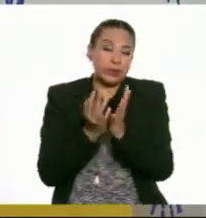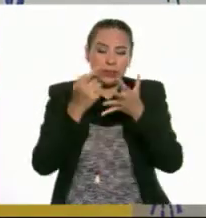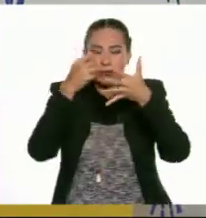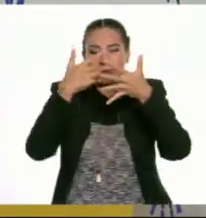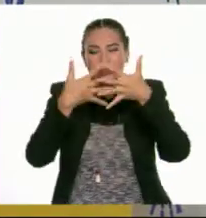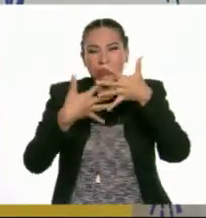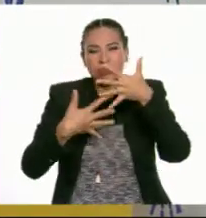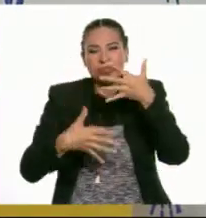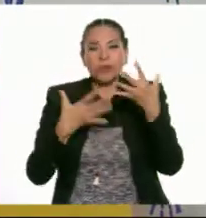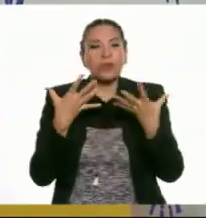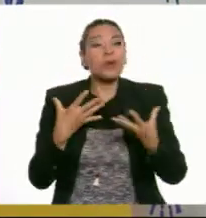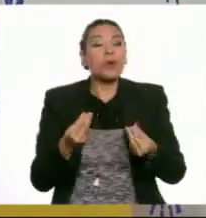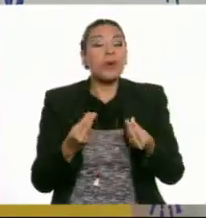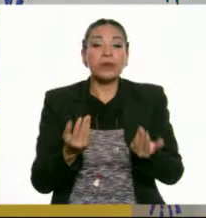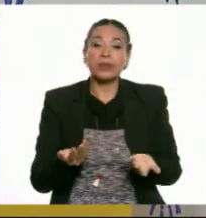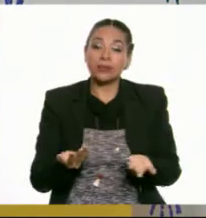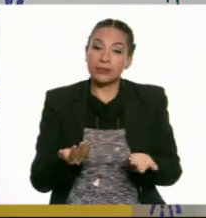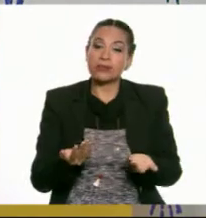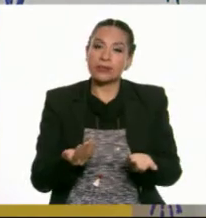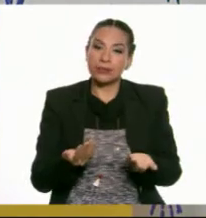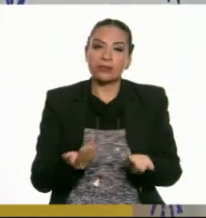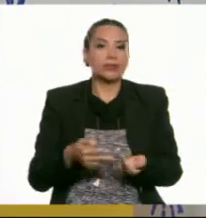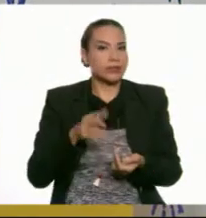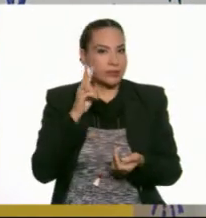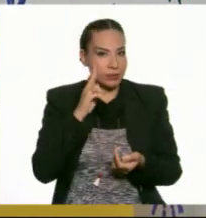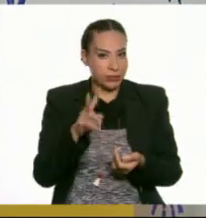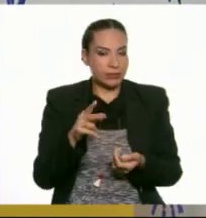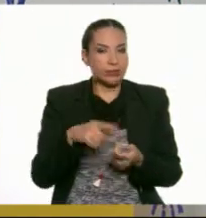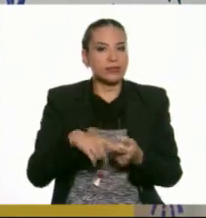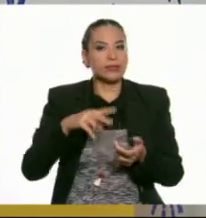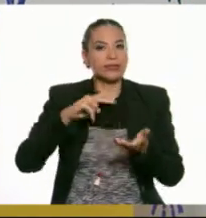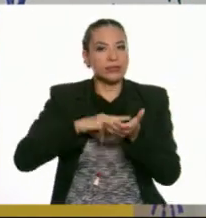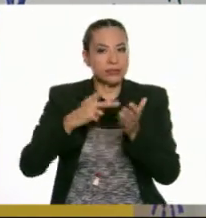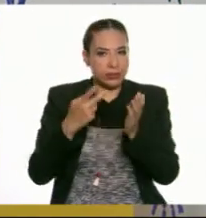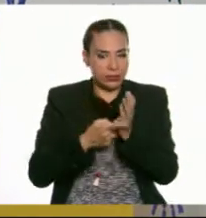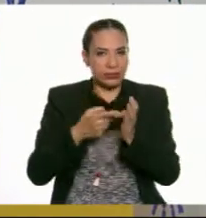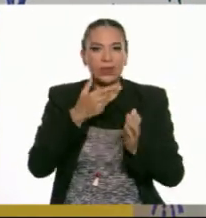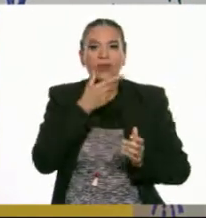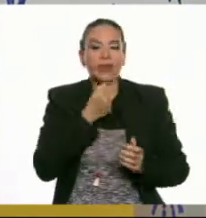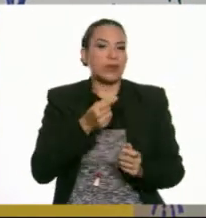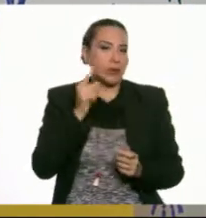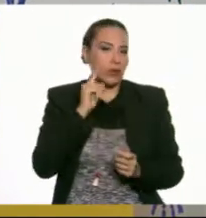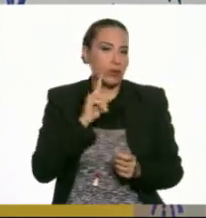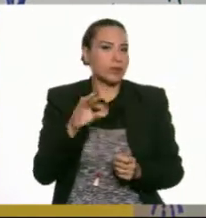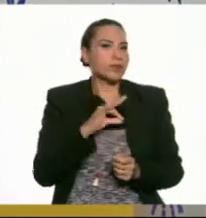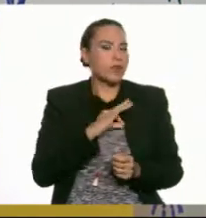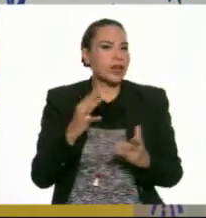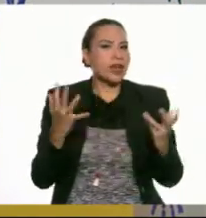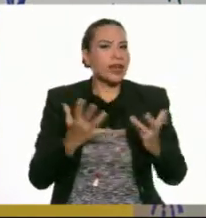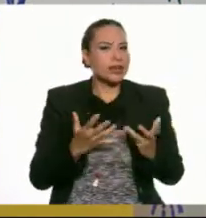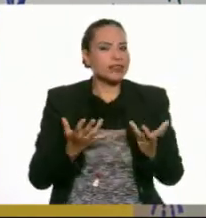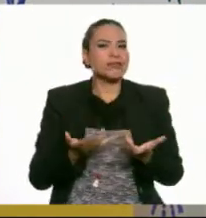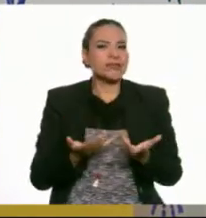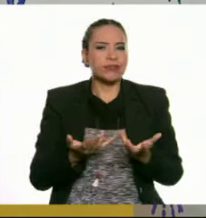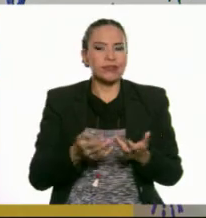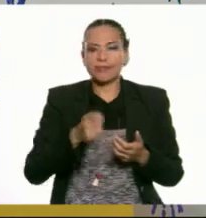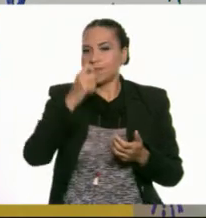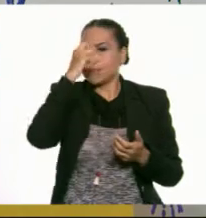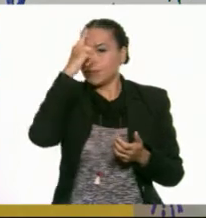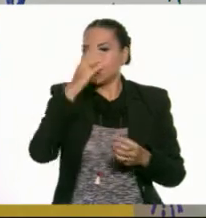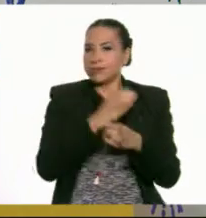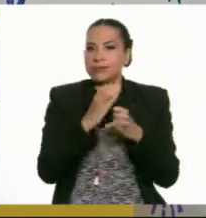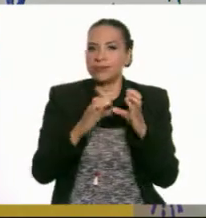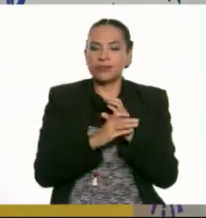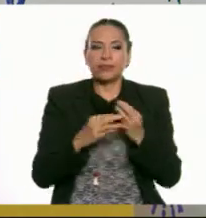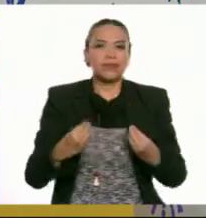muchísimas. Muchísimas. Entonces podemos ver que las ingenieras y los ingenieros permiten hacer o inventar